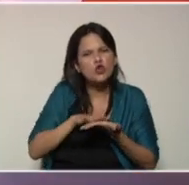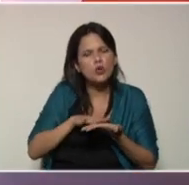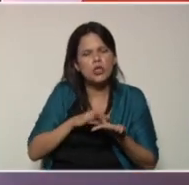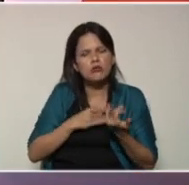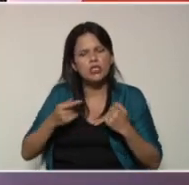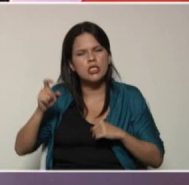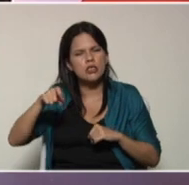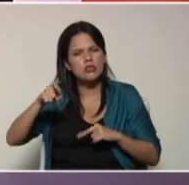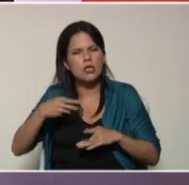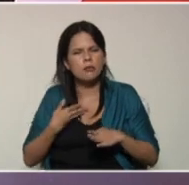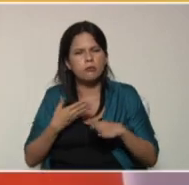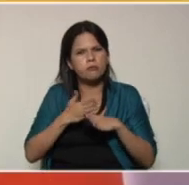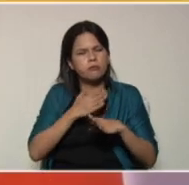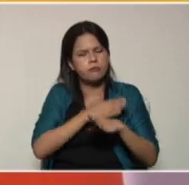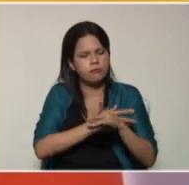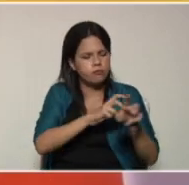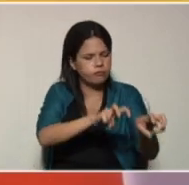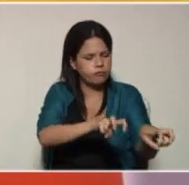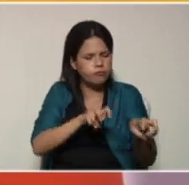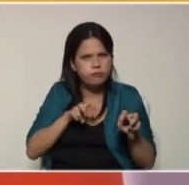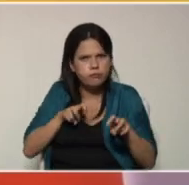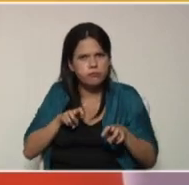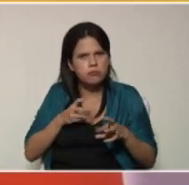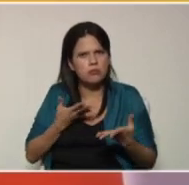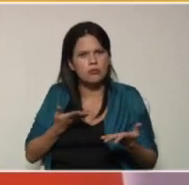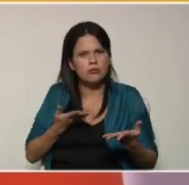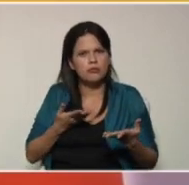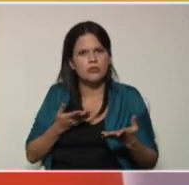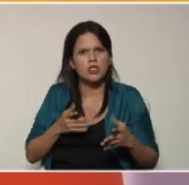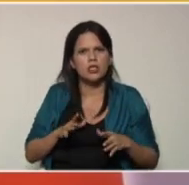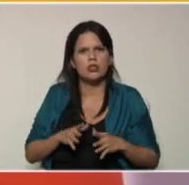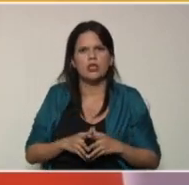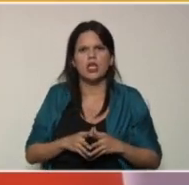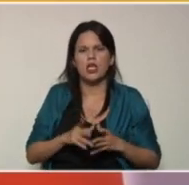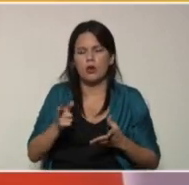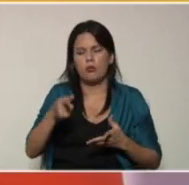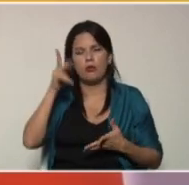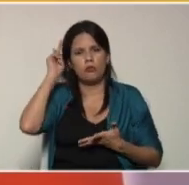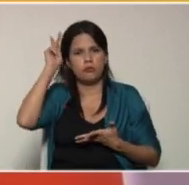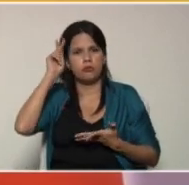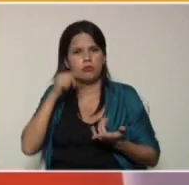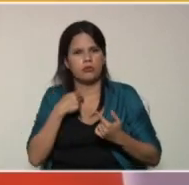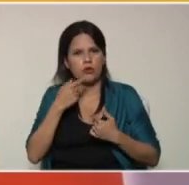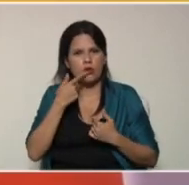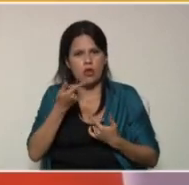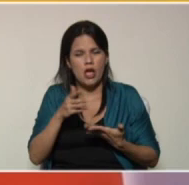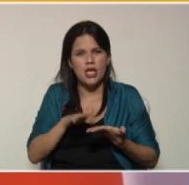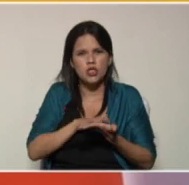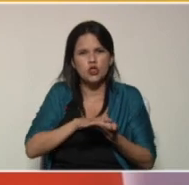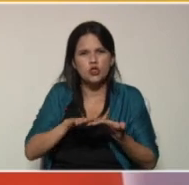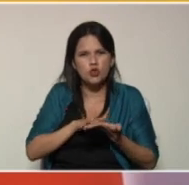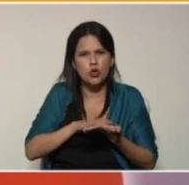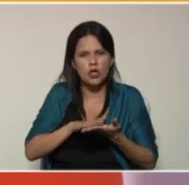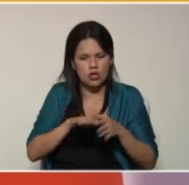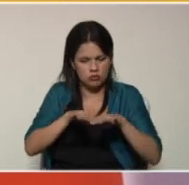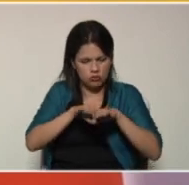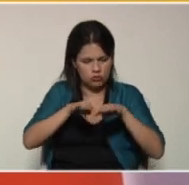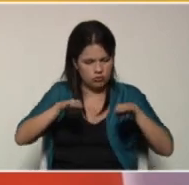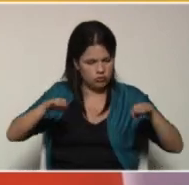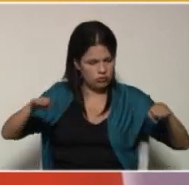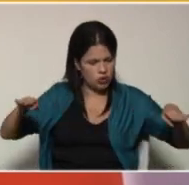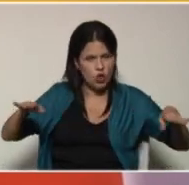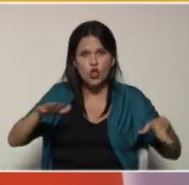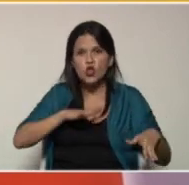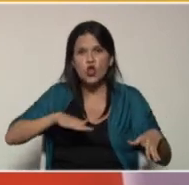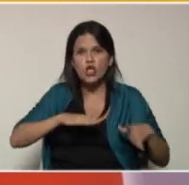previamente para la siembra y como ya Heiler lo dijo el suelo es donde la superficie pues donde